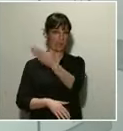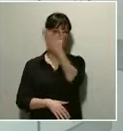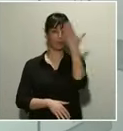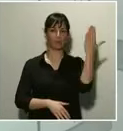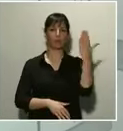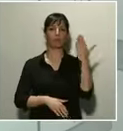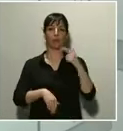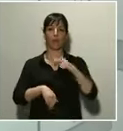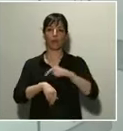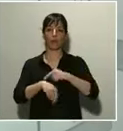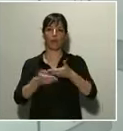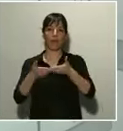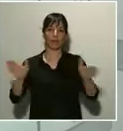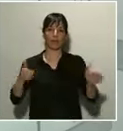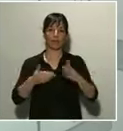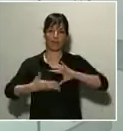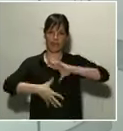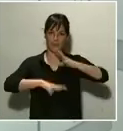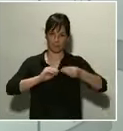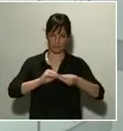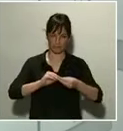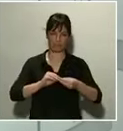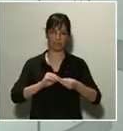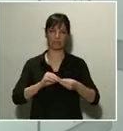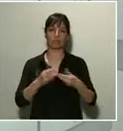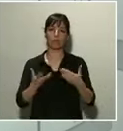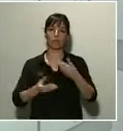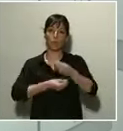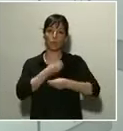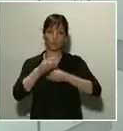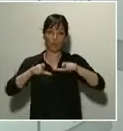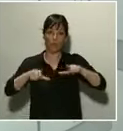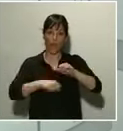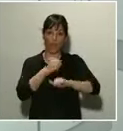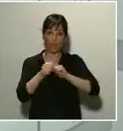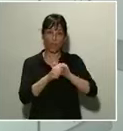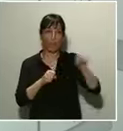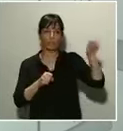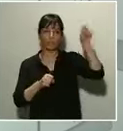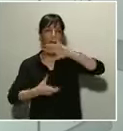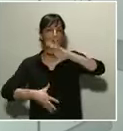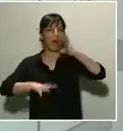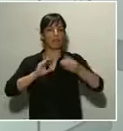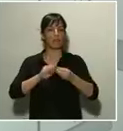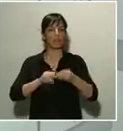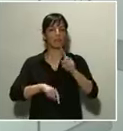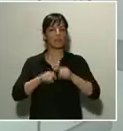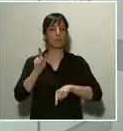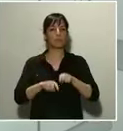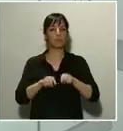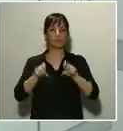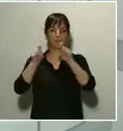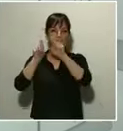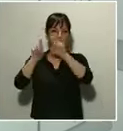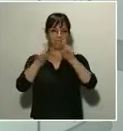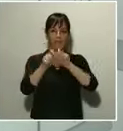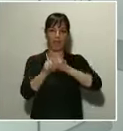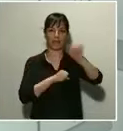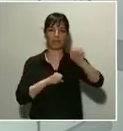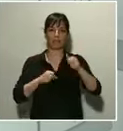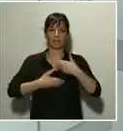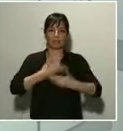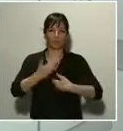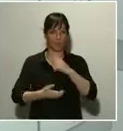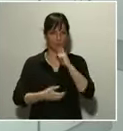de los mismos, así como el uso de sus instalaciones, a la nueva operativa de las compañías aéreas. Con todas estas